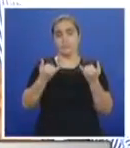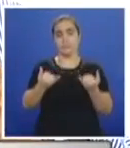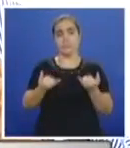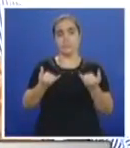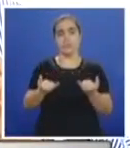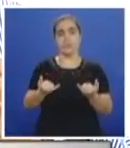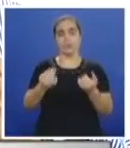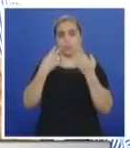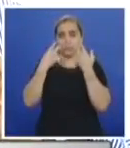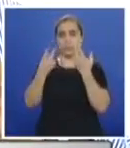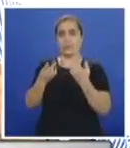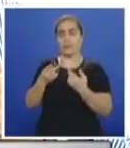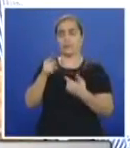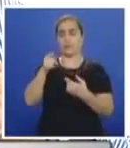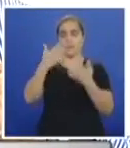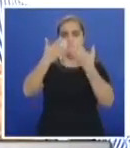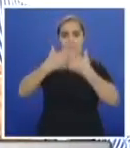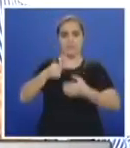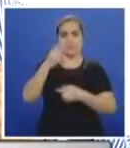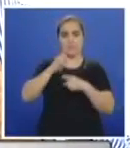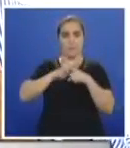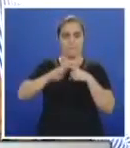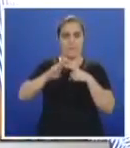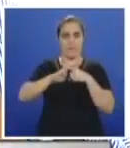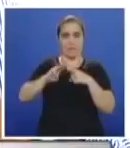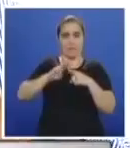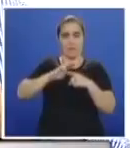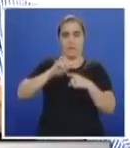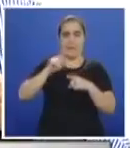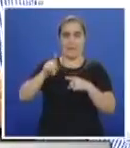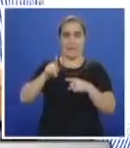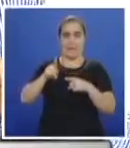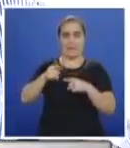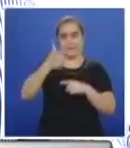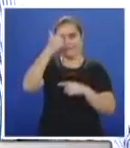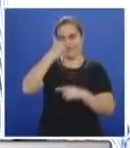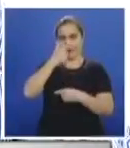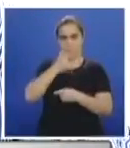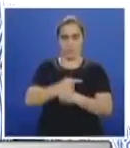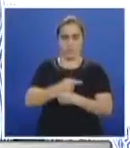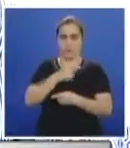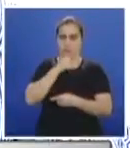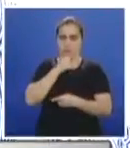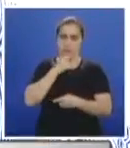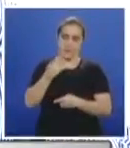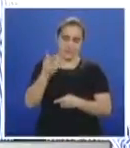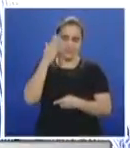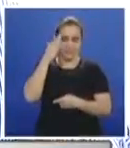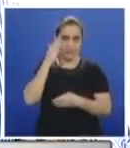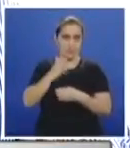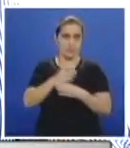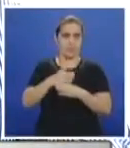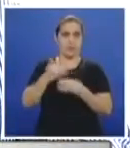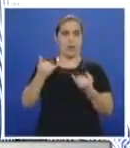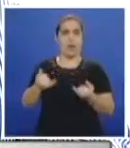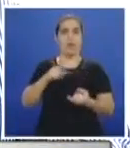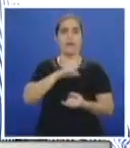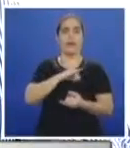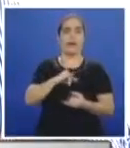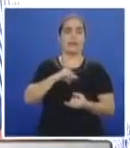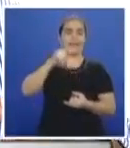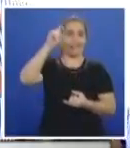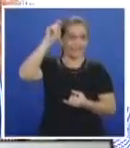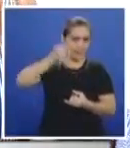operador que no está cumpliendo con la sacada de todos los buses. Pero sin lugar a dudas, Cali tiene que llegar